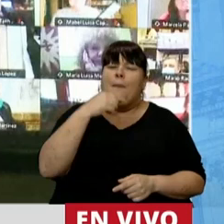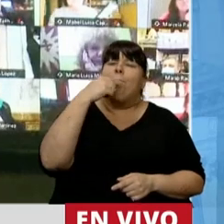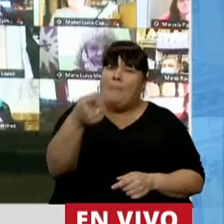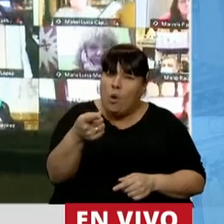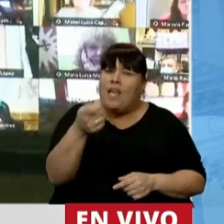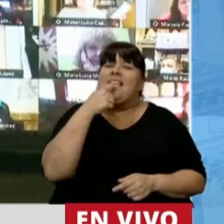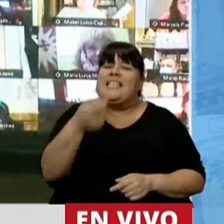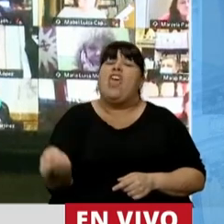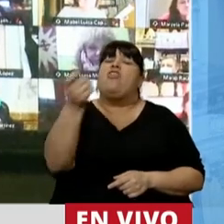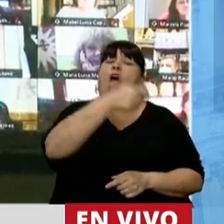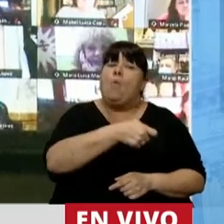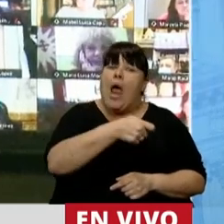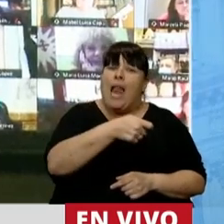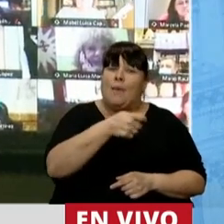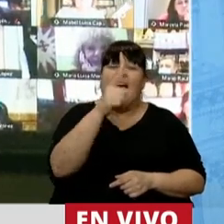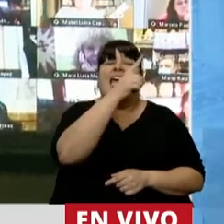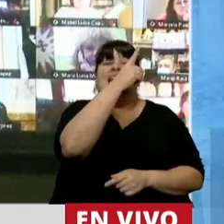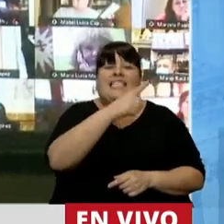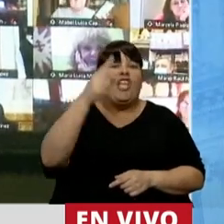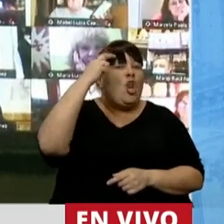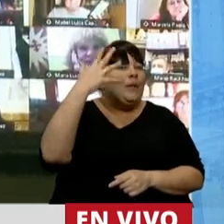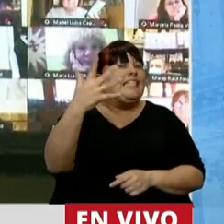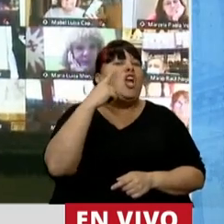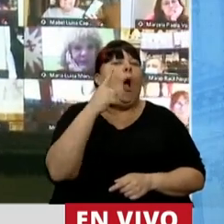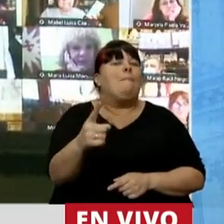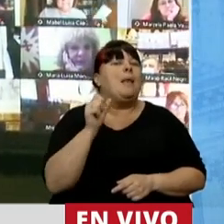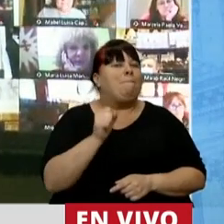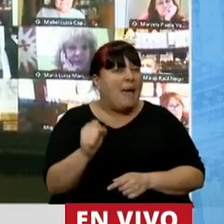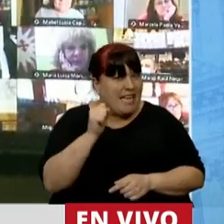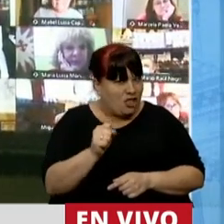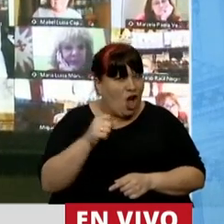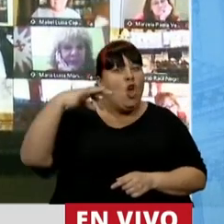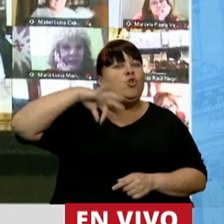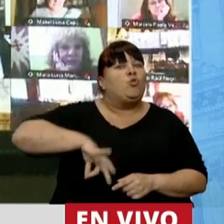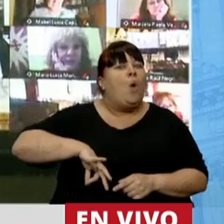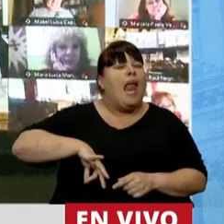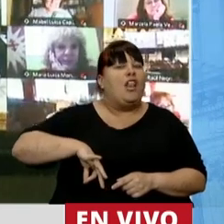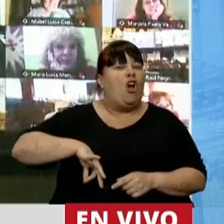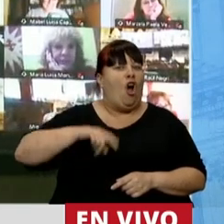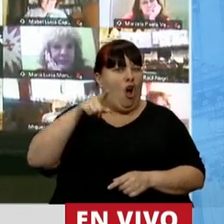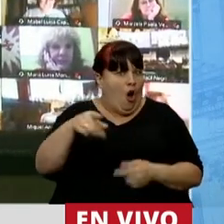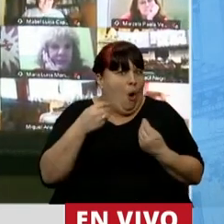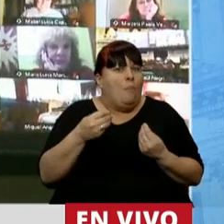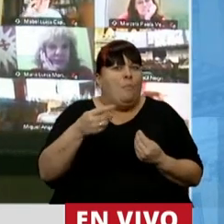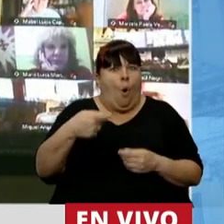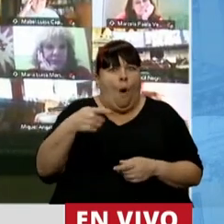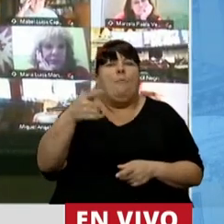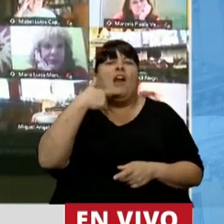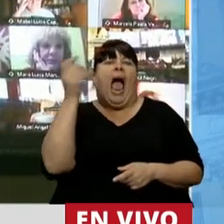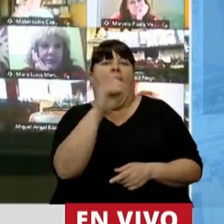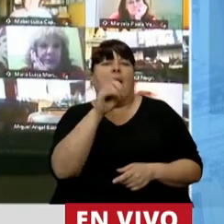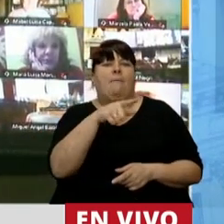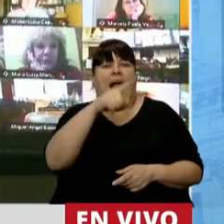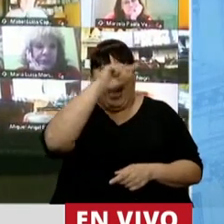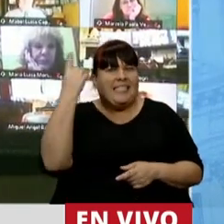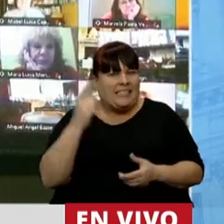preguntaron si iba a devolver los 195 mil pesos que cobra como jubilada, ya que tanto desprecia